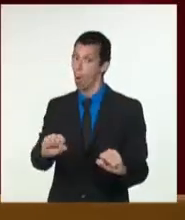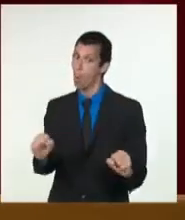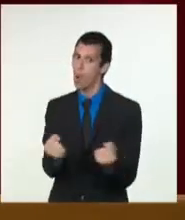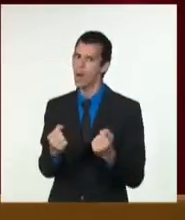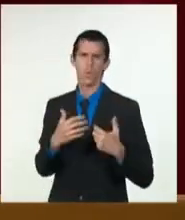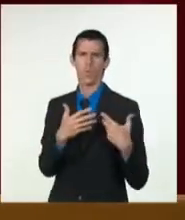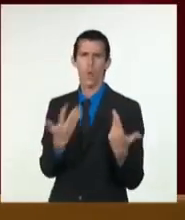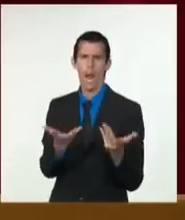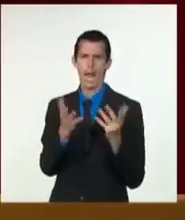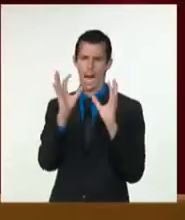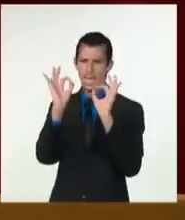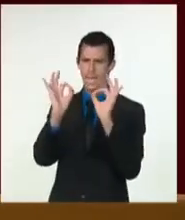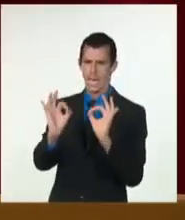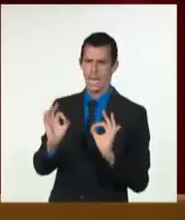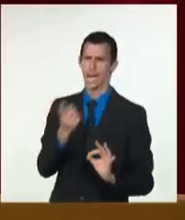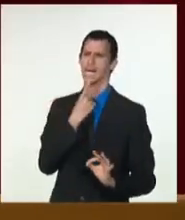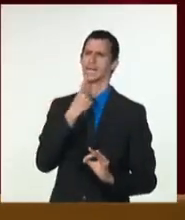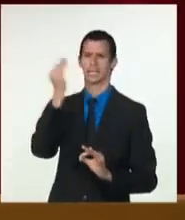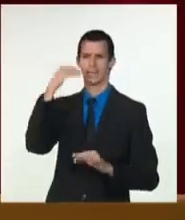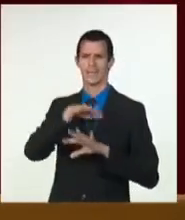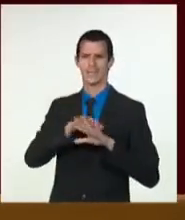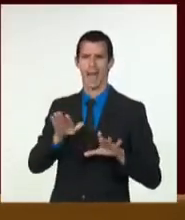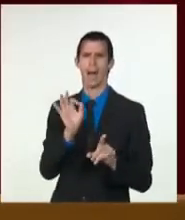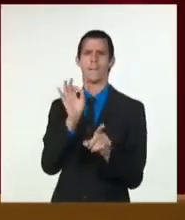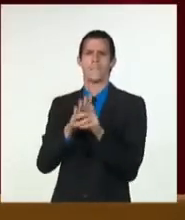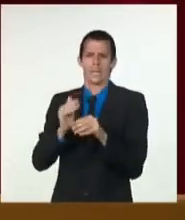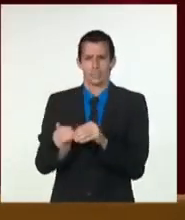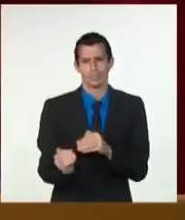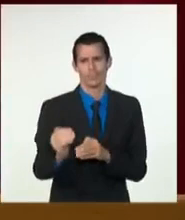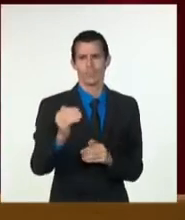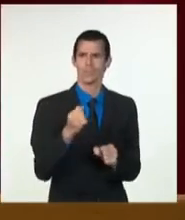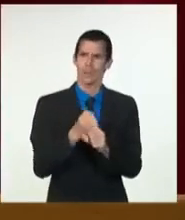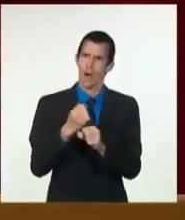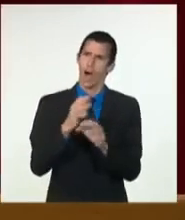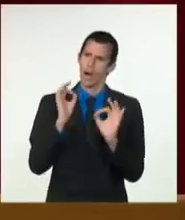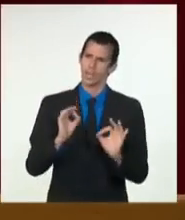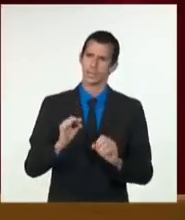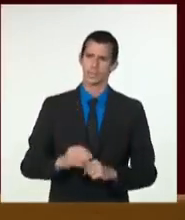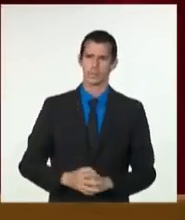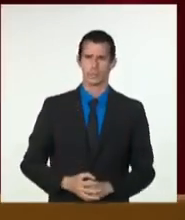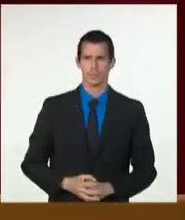favorable al financiamiento, al desarrollo en el mediano plazo.